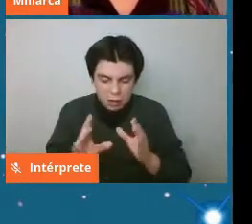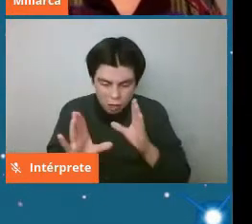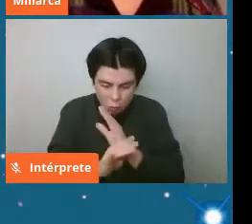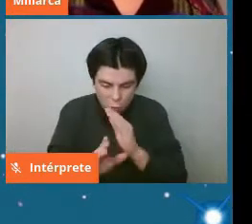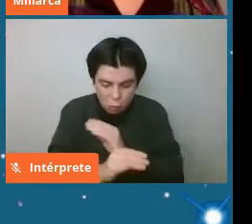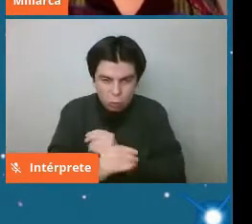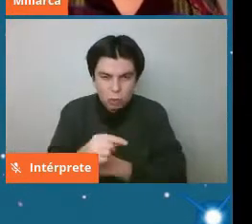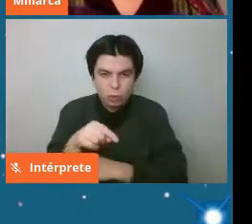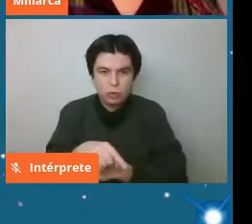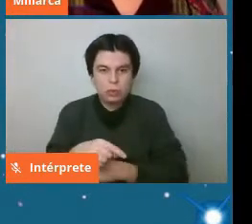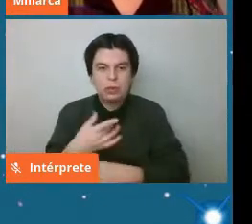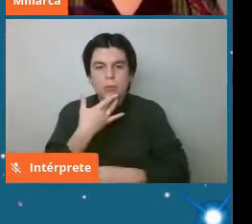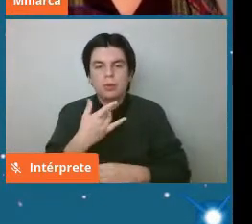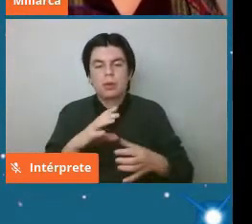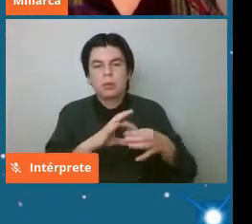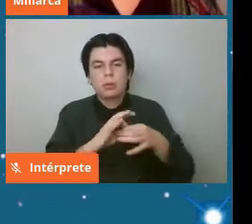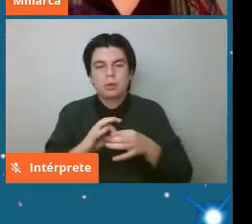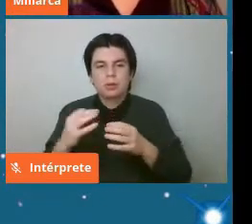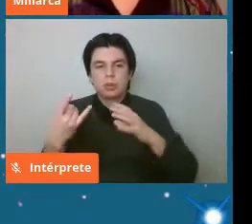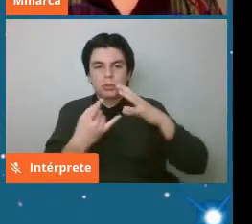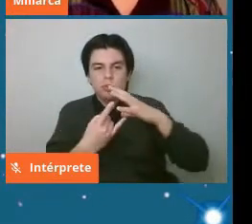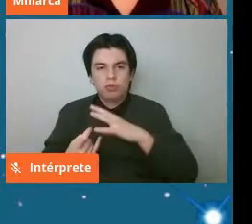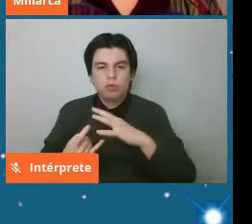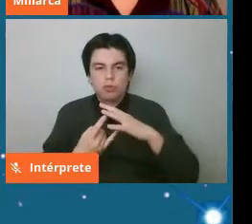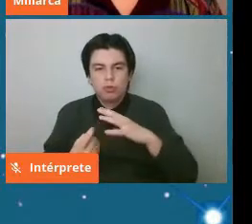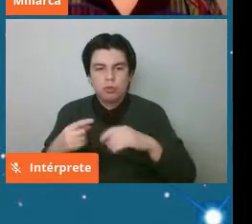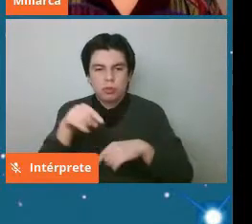dominantes y esa es la razón por qué son tan magnéticos